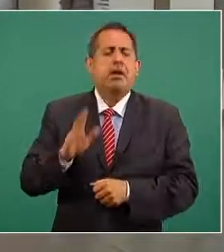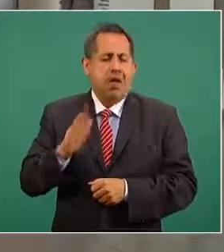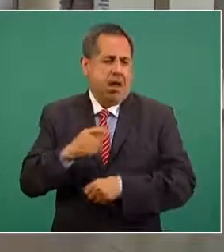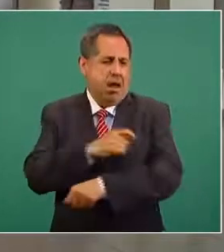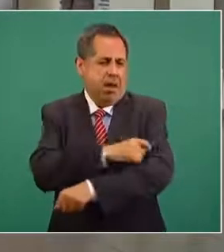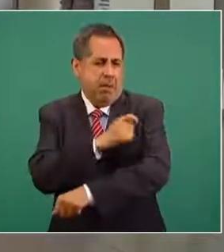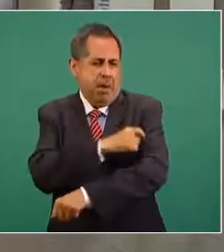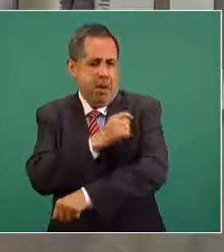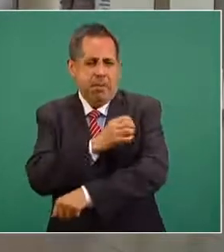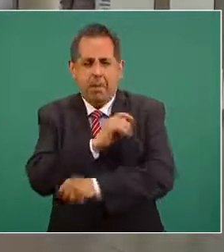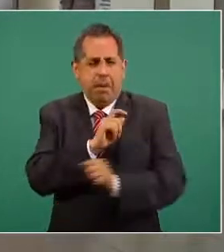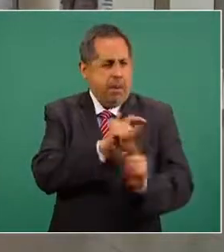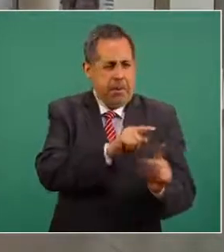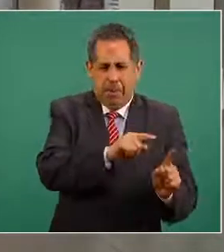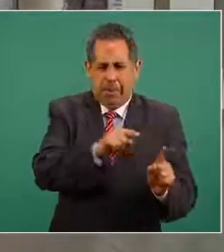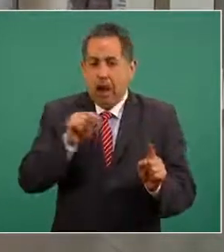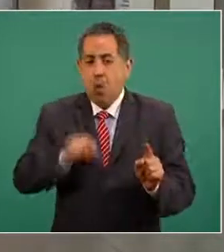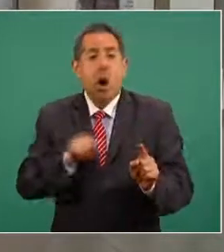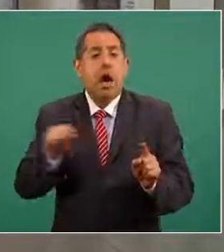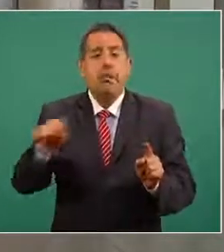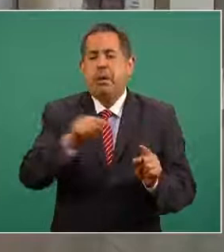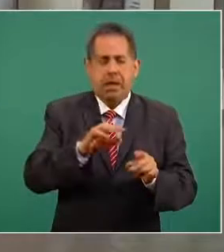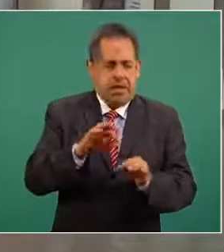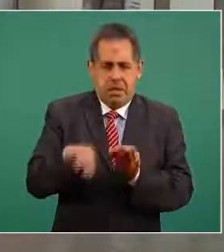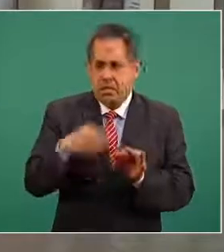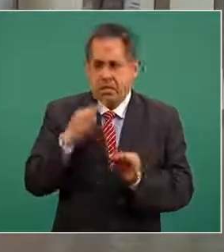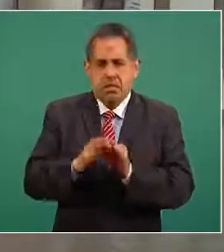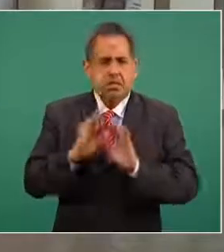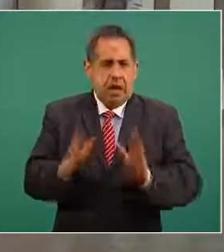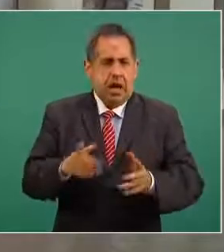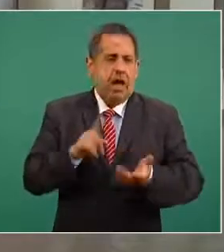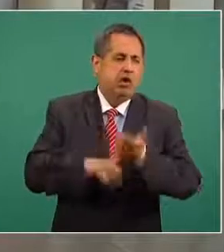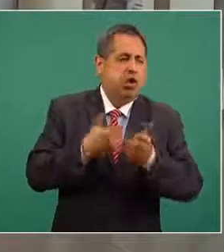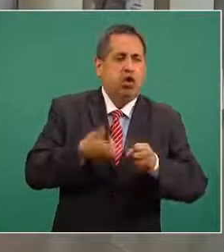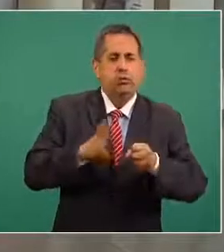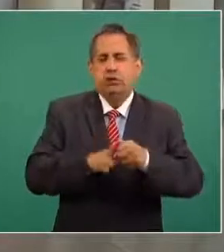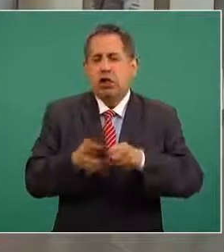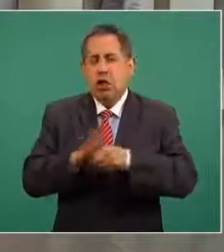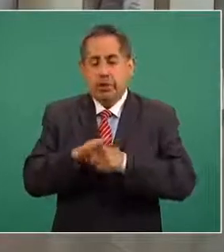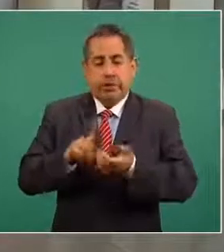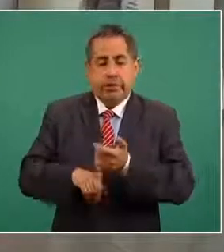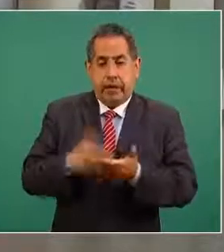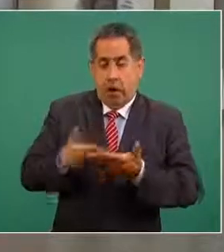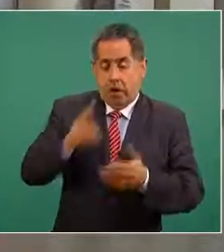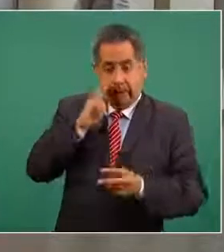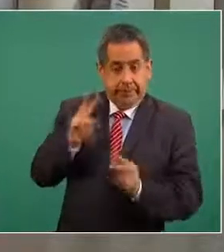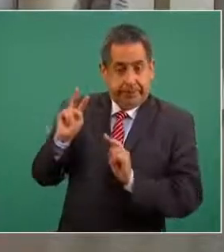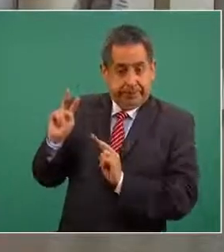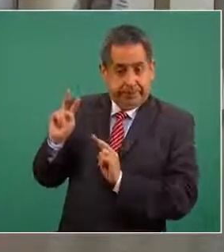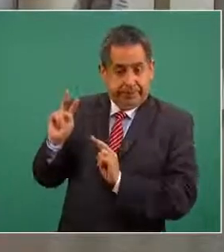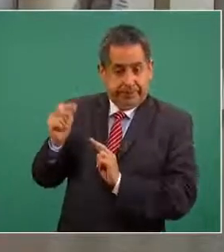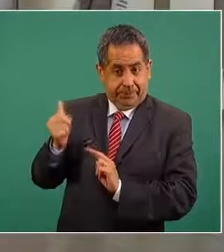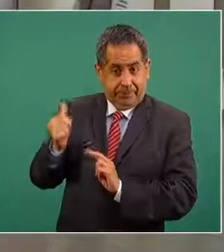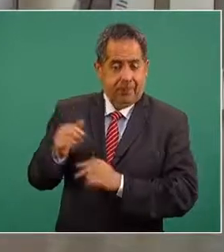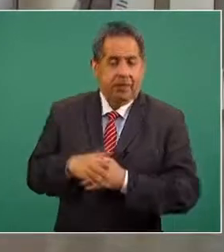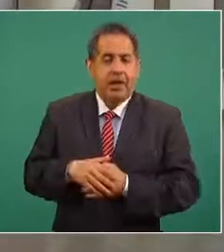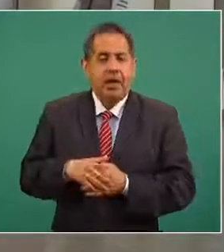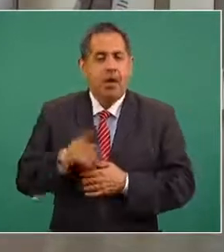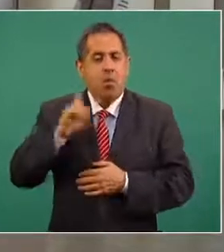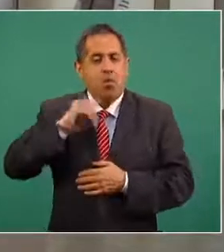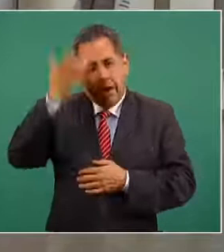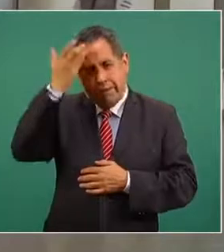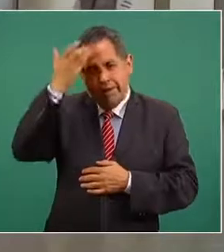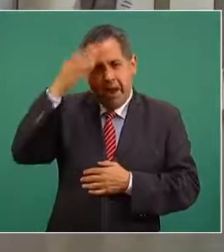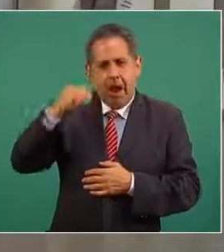aplicadas en los diferentes puntos y hospitales COVID instalados en este momento la enfermera